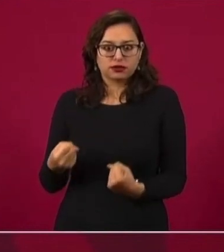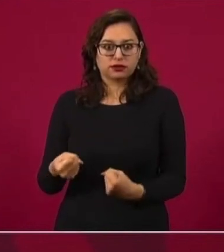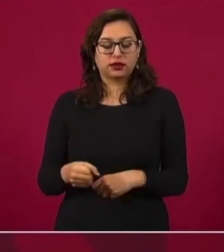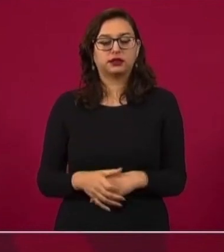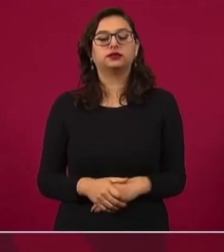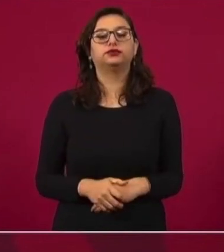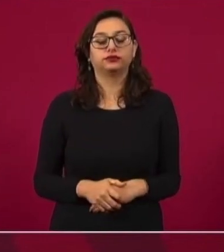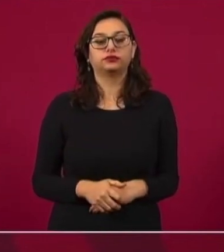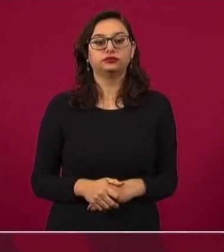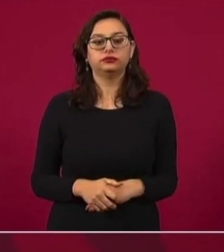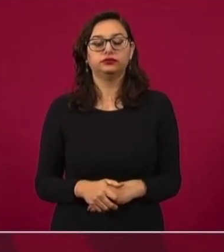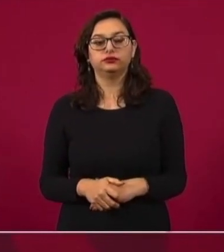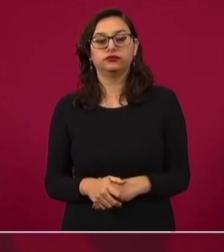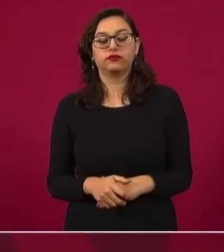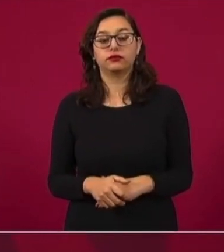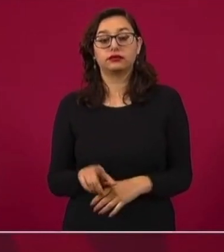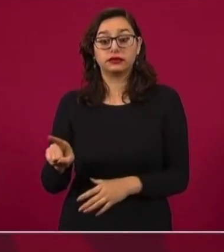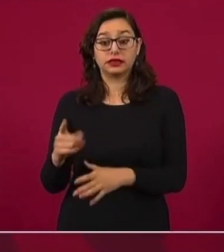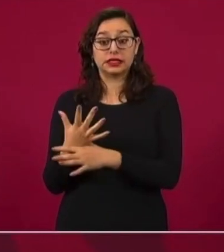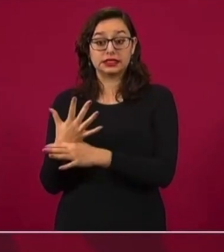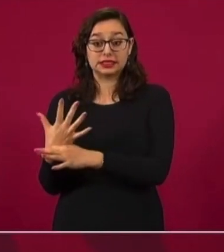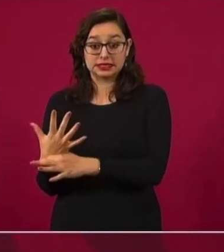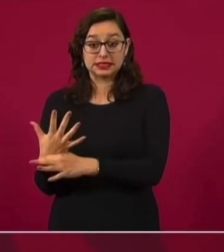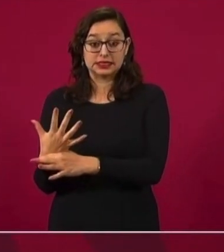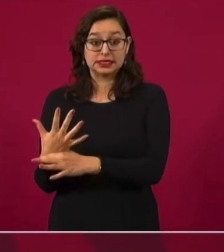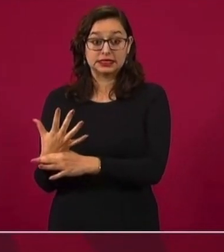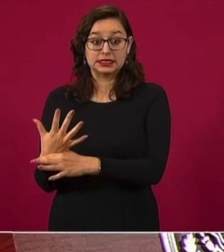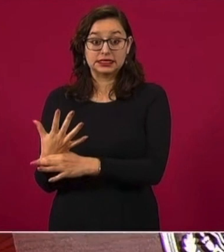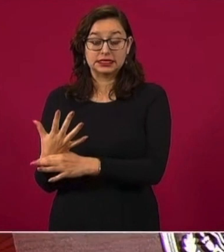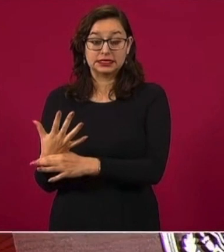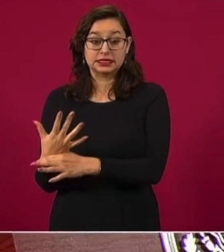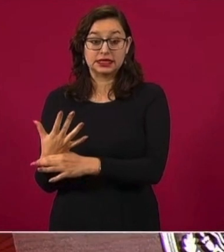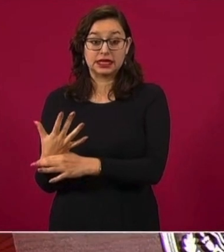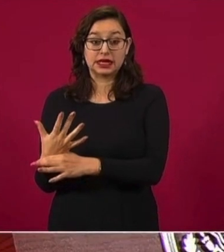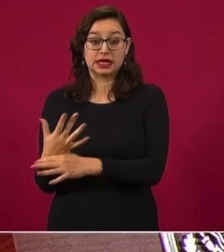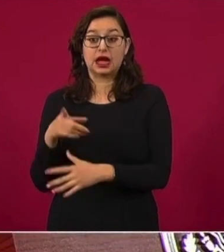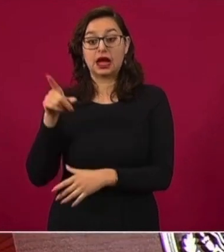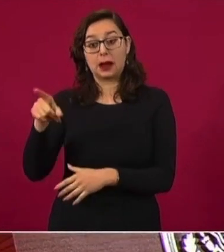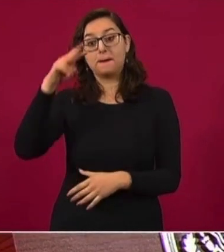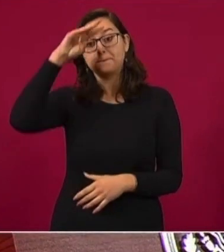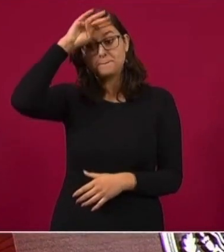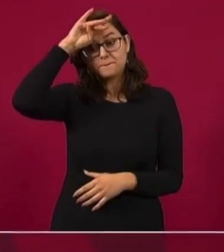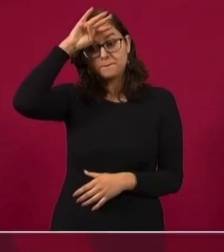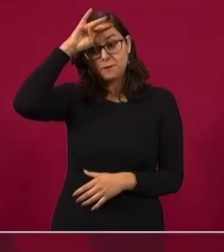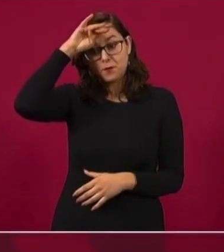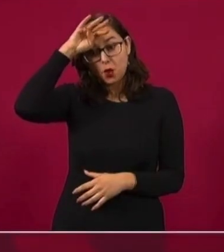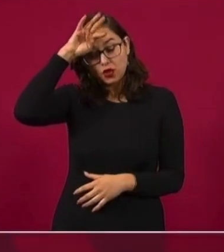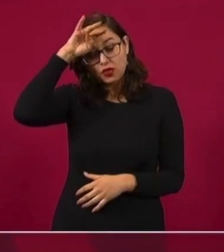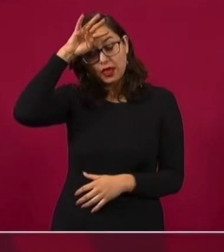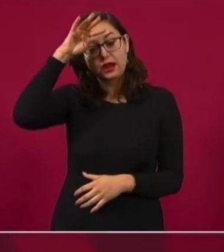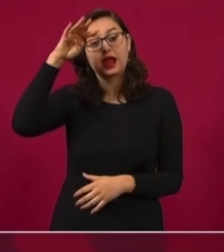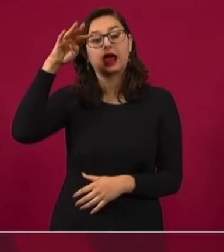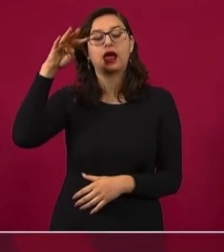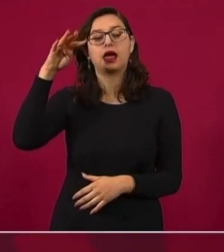apoyan en Monterrey los dueños de